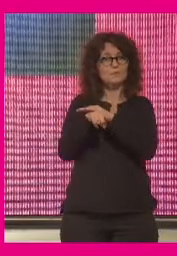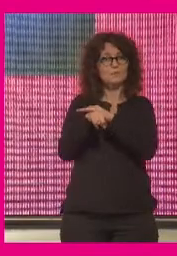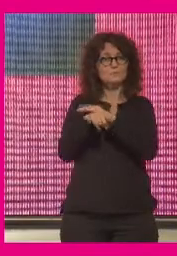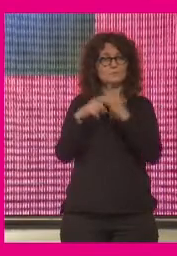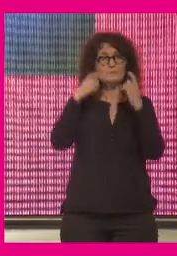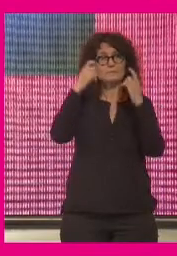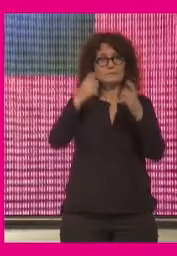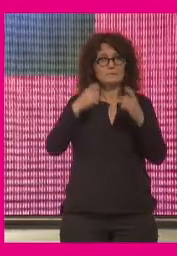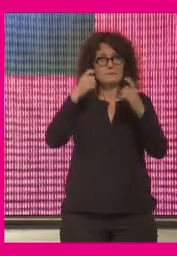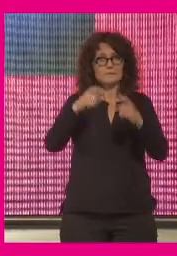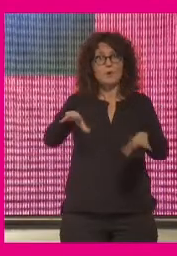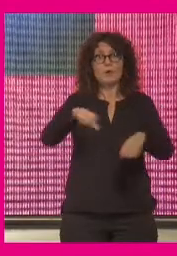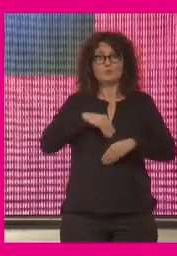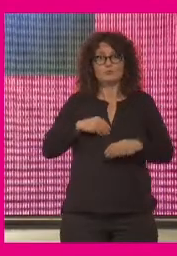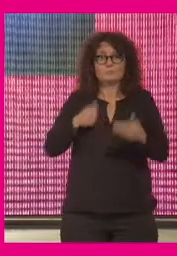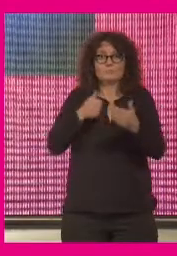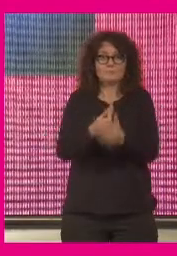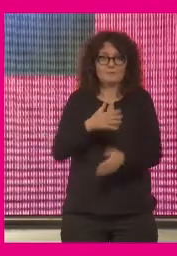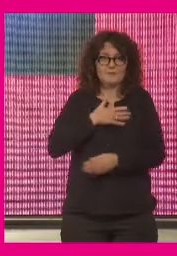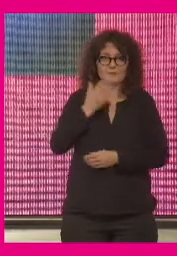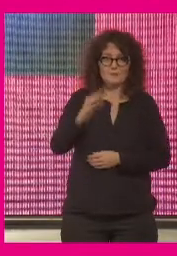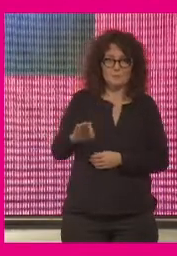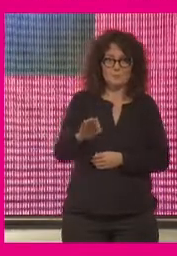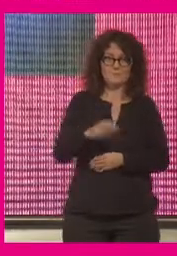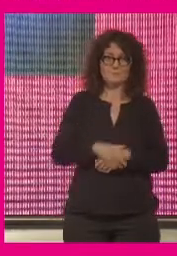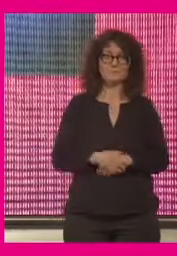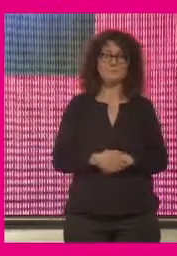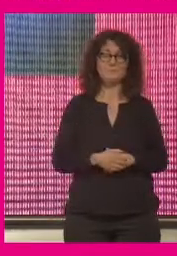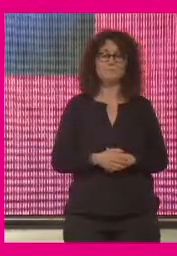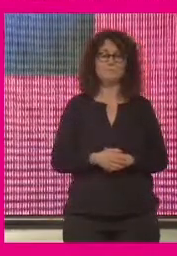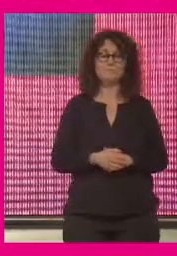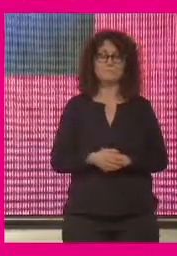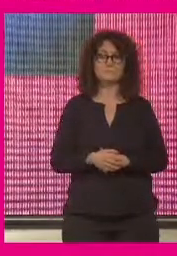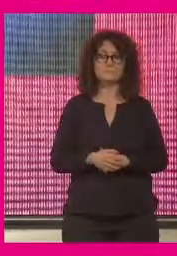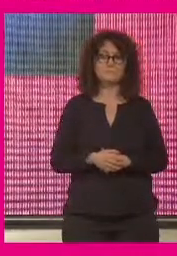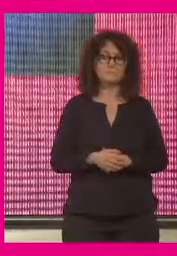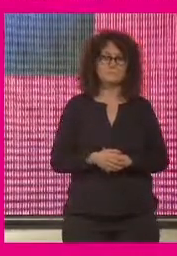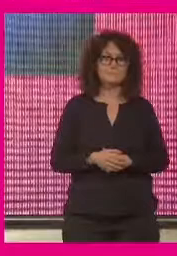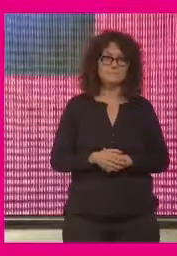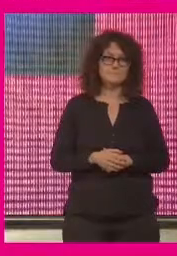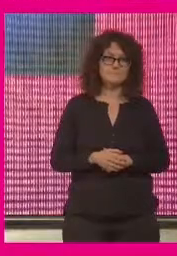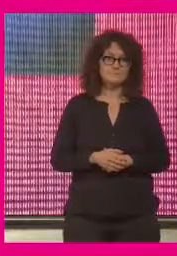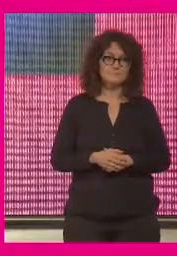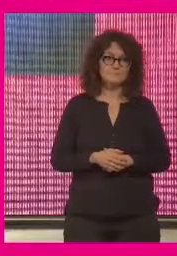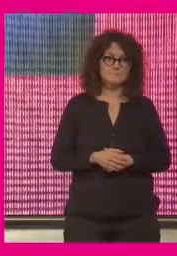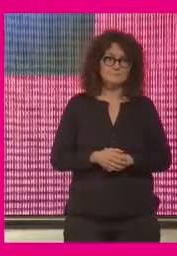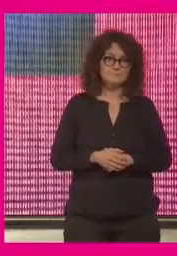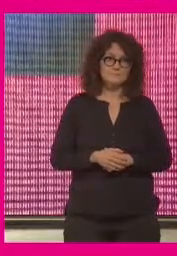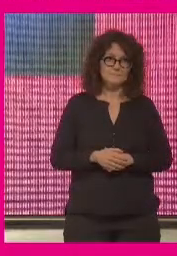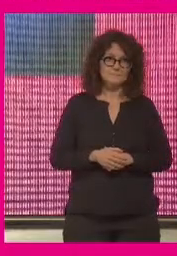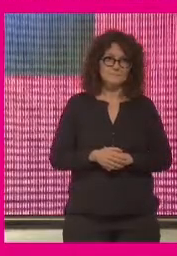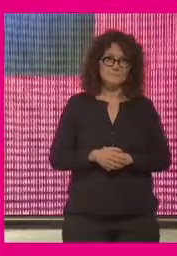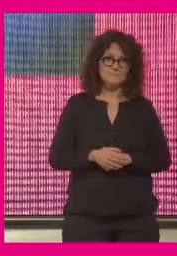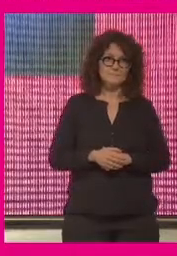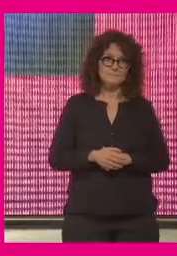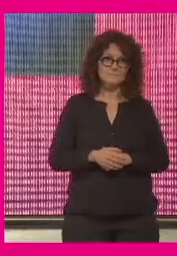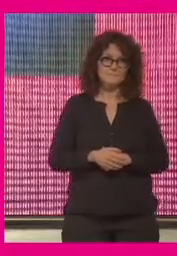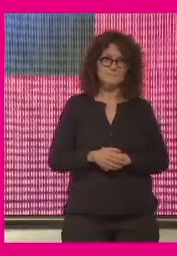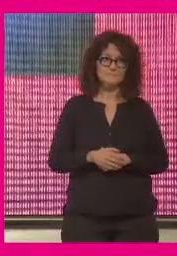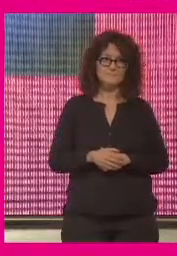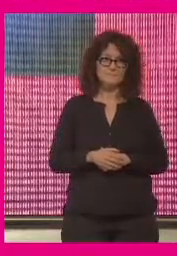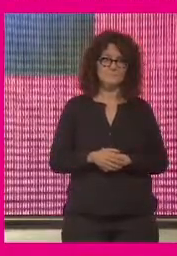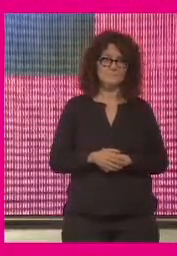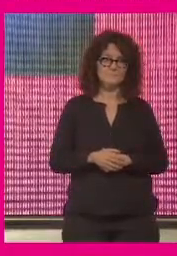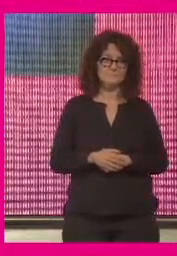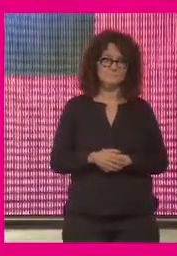intentando asumir todo lo que supone o intentando entender todo lo que supone? Como decía Daniel es que es un mundo de gran complejidad donde no puedes hacer una cosa sola y de